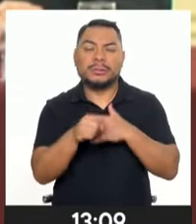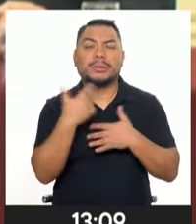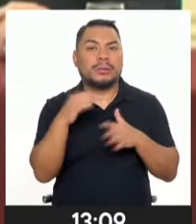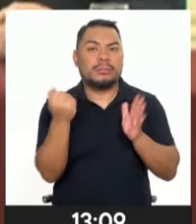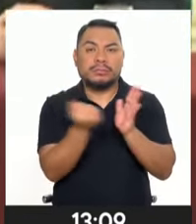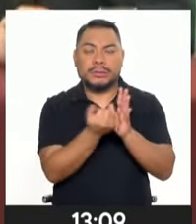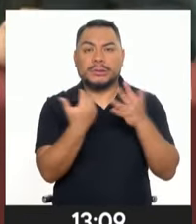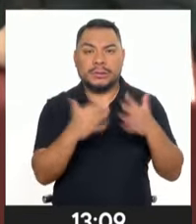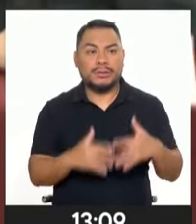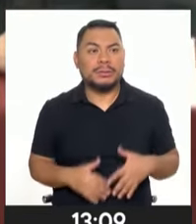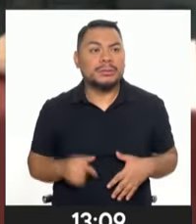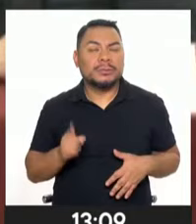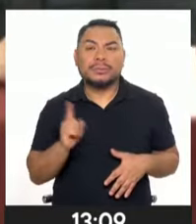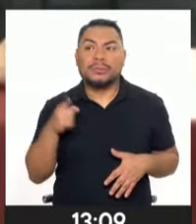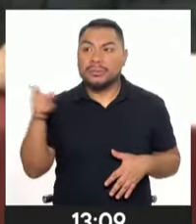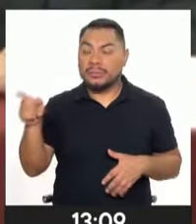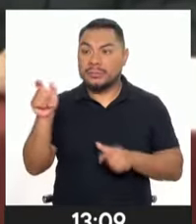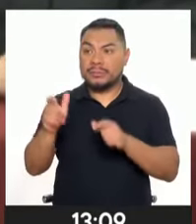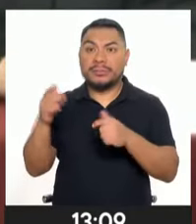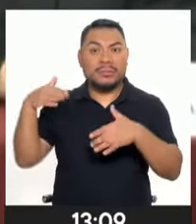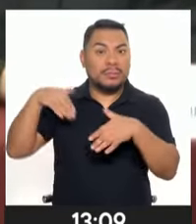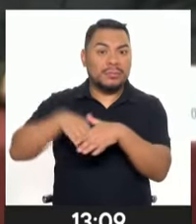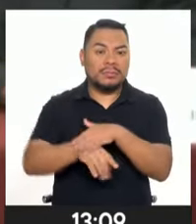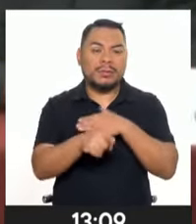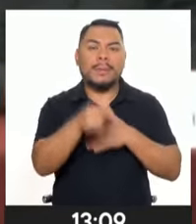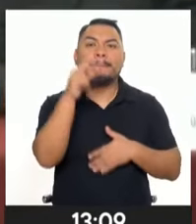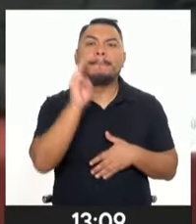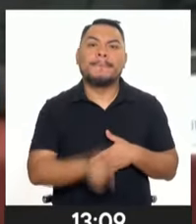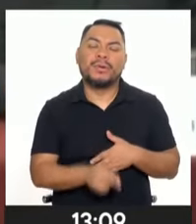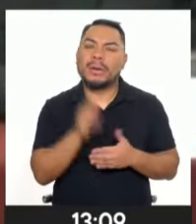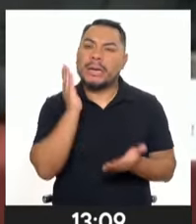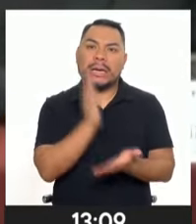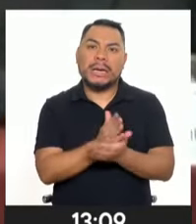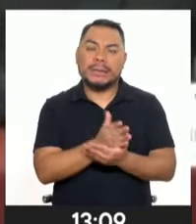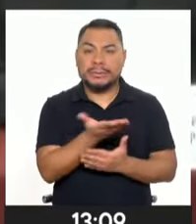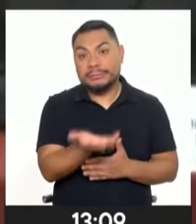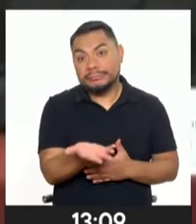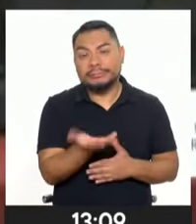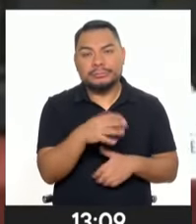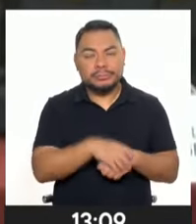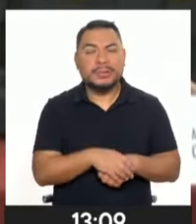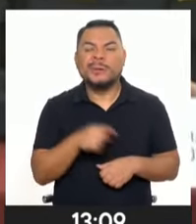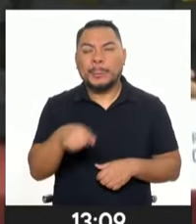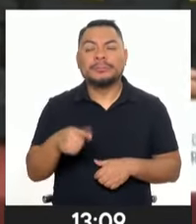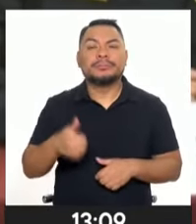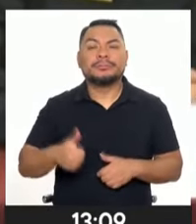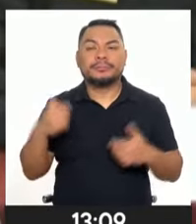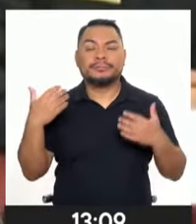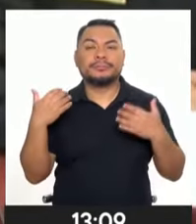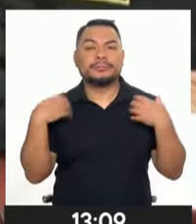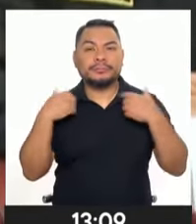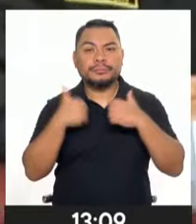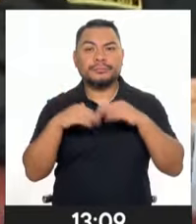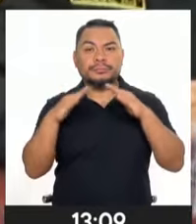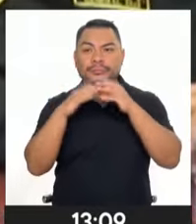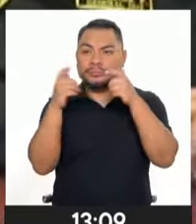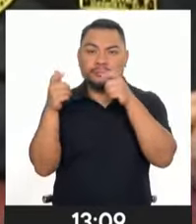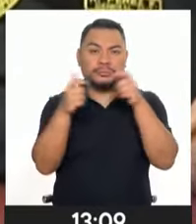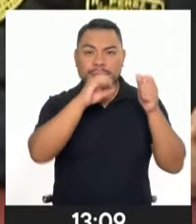violar la intangibilidad. Y los procuradores municipales están